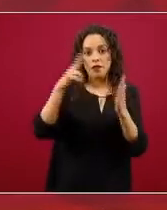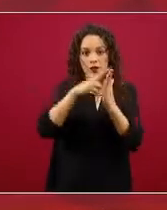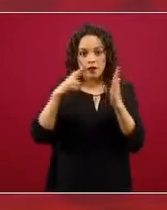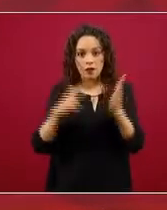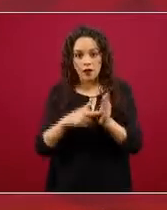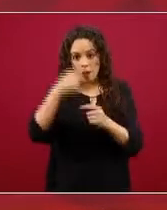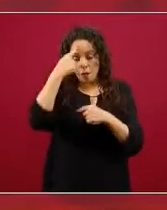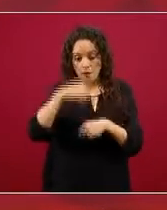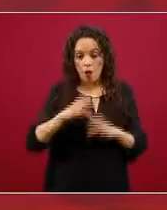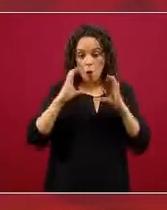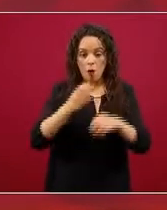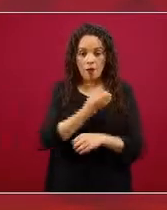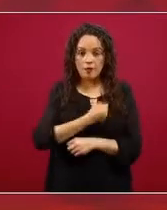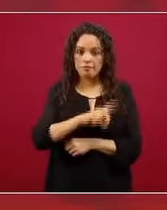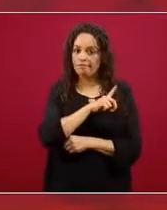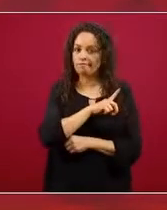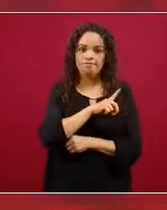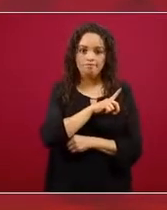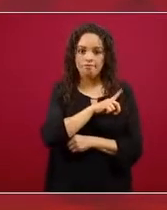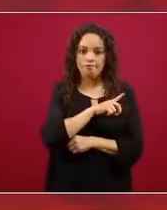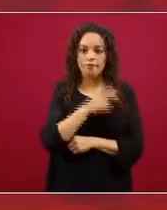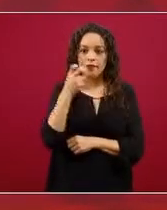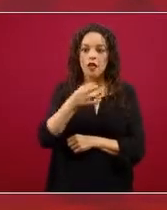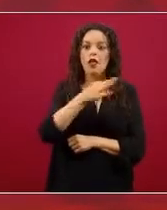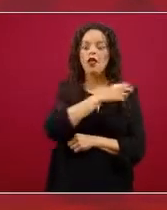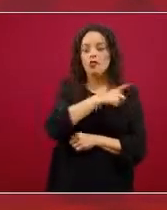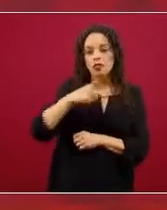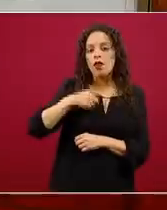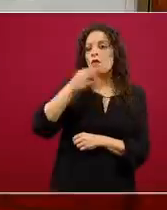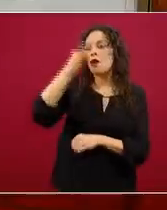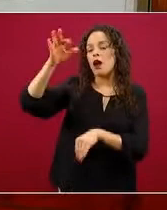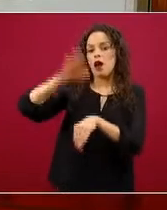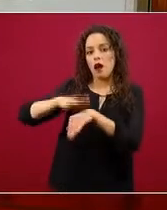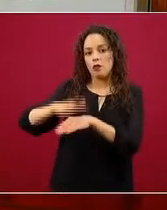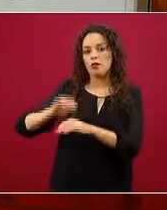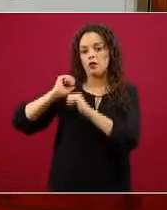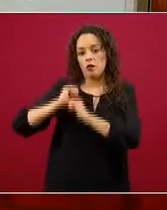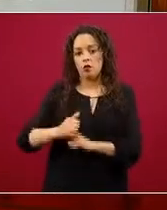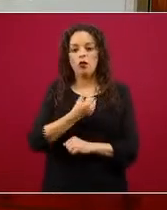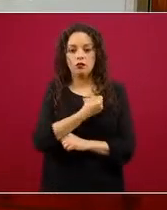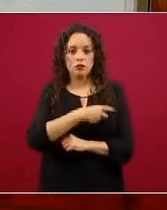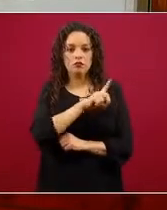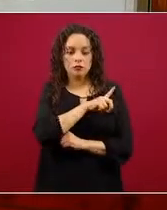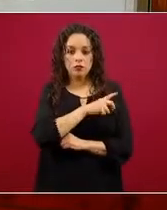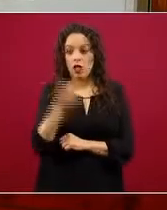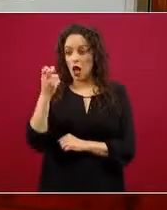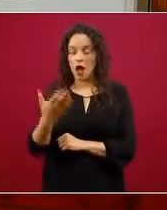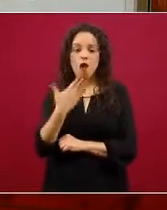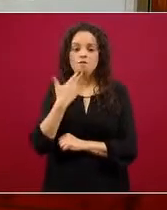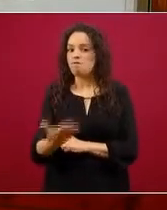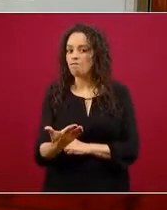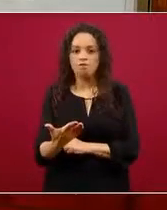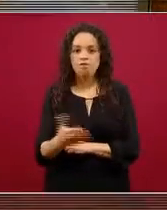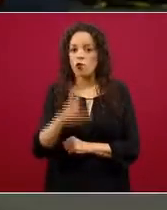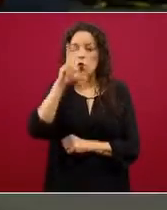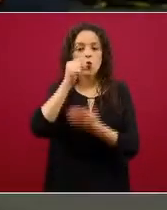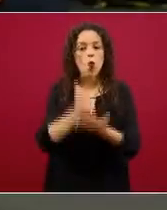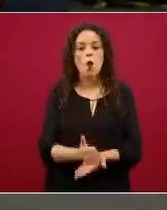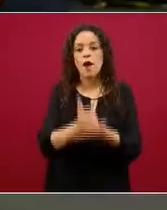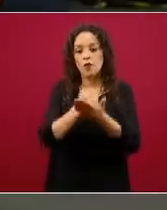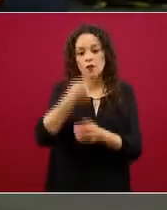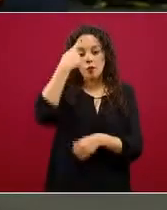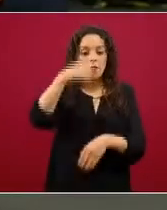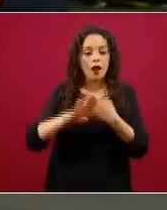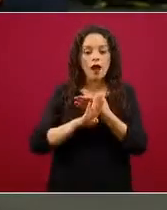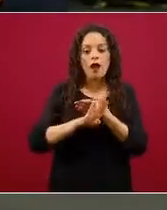sanitaria. Y en este caso podemos decir categóricamente no es una buena práctica, no ayuda a disminuir el riesgo,